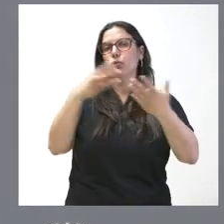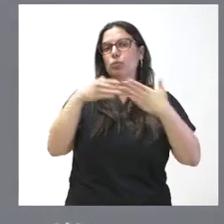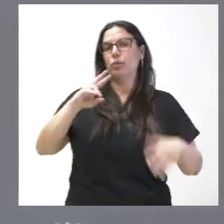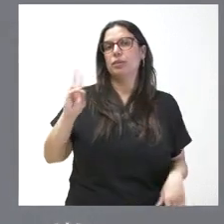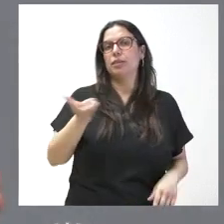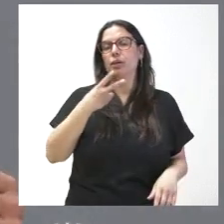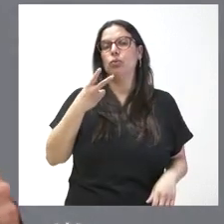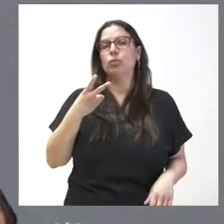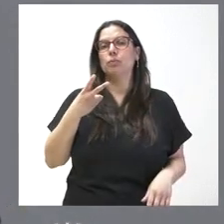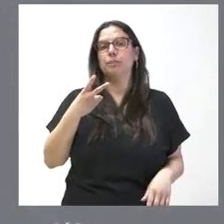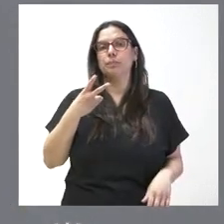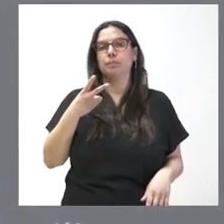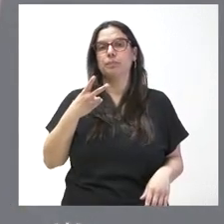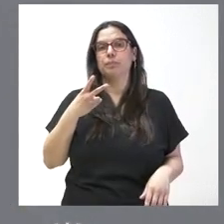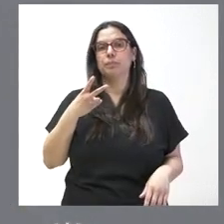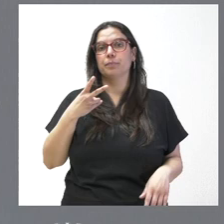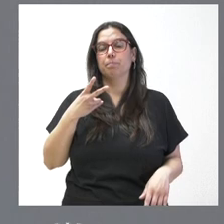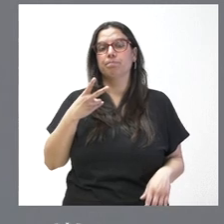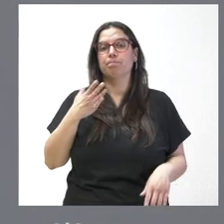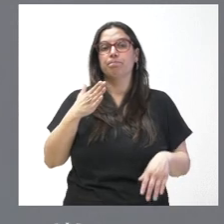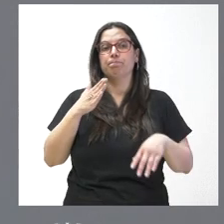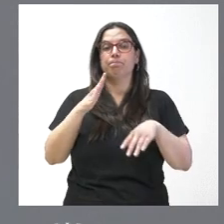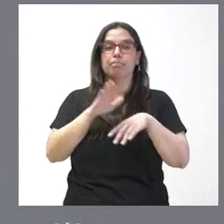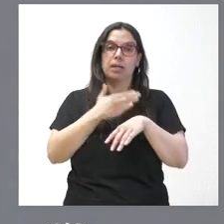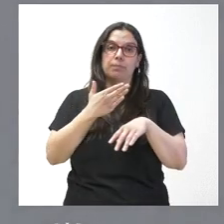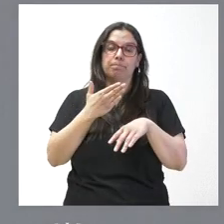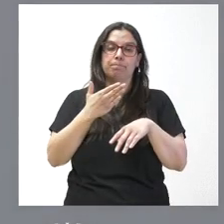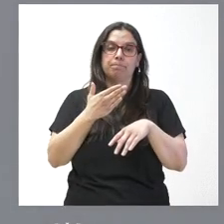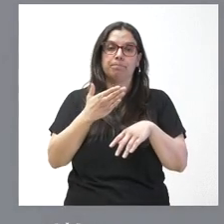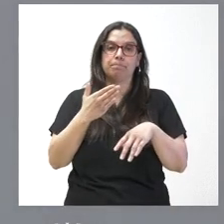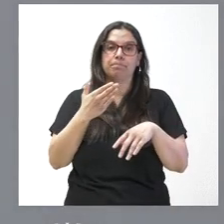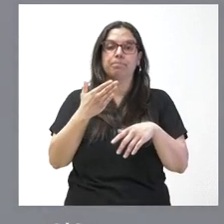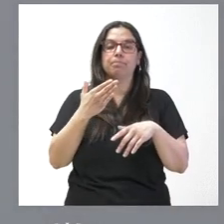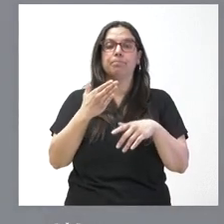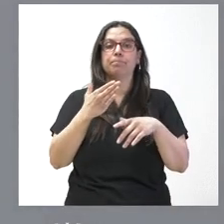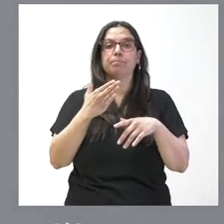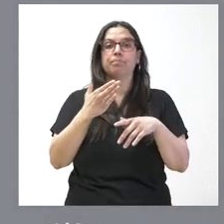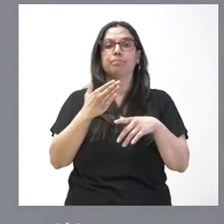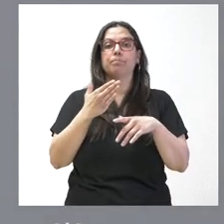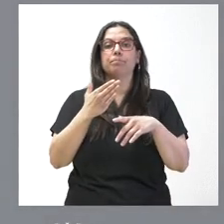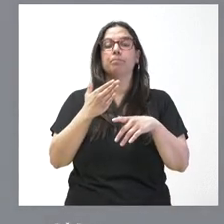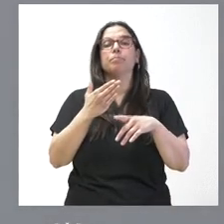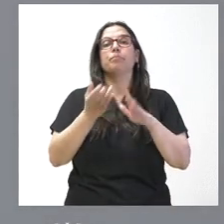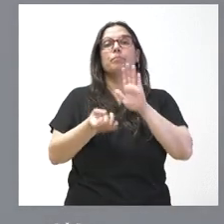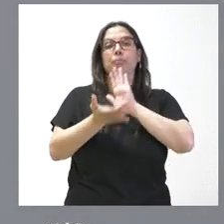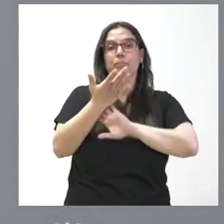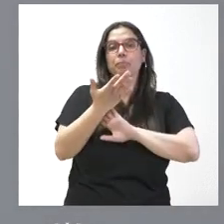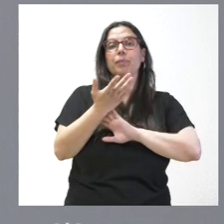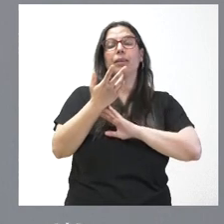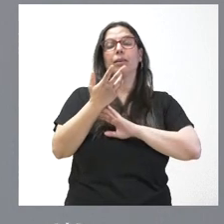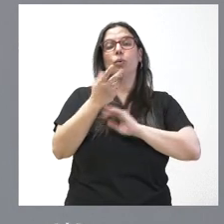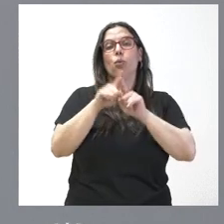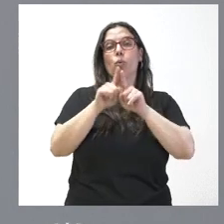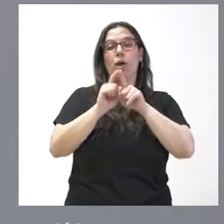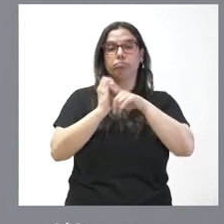para producción de planta, conservación y mejora genética forestal